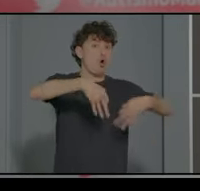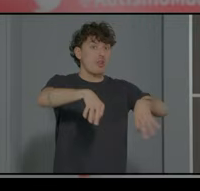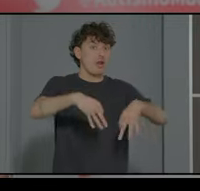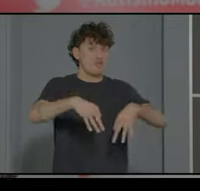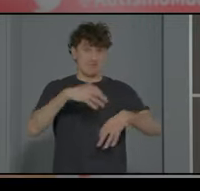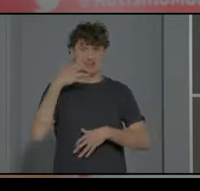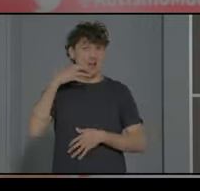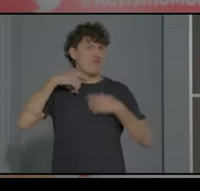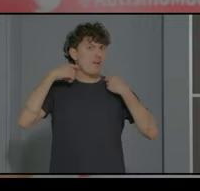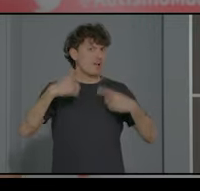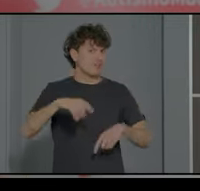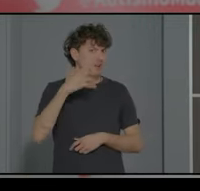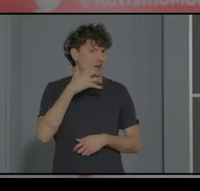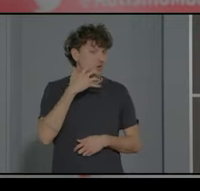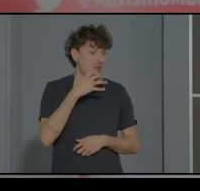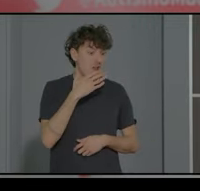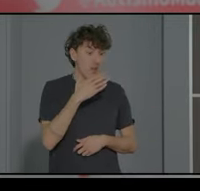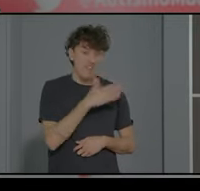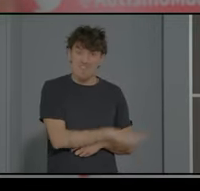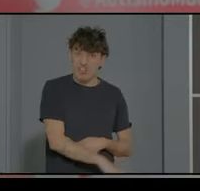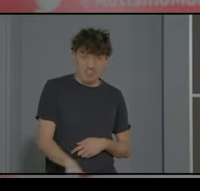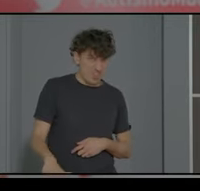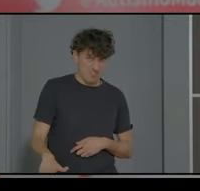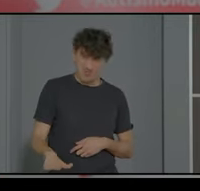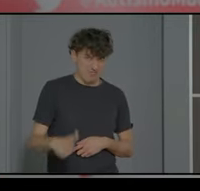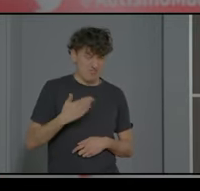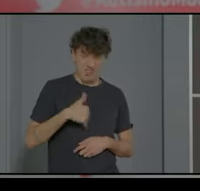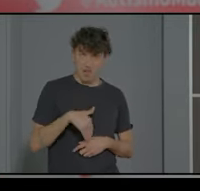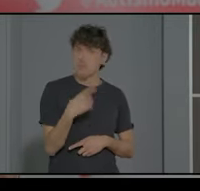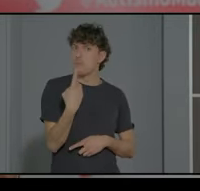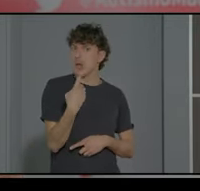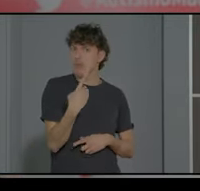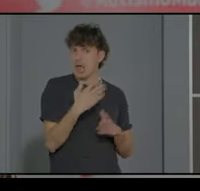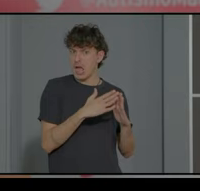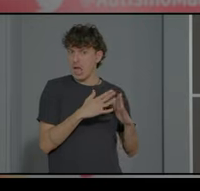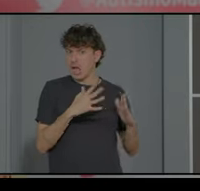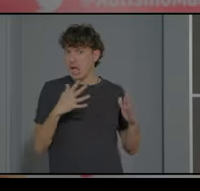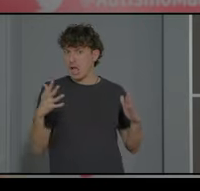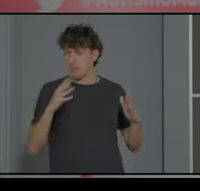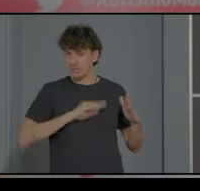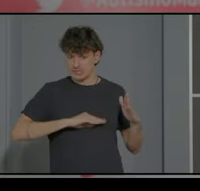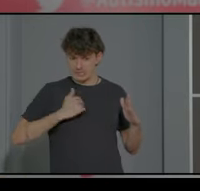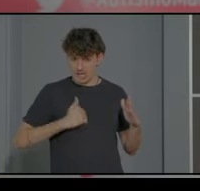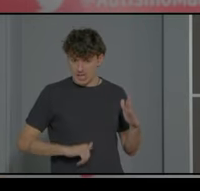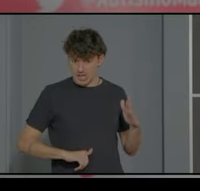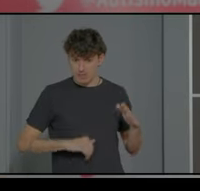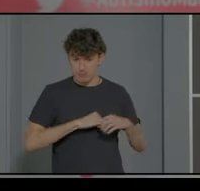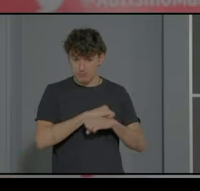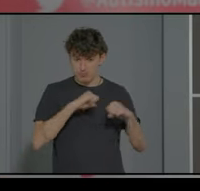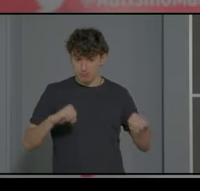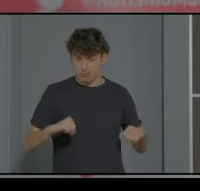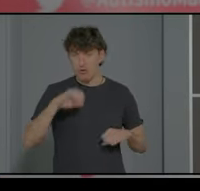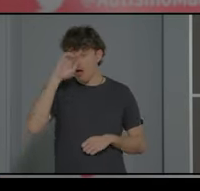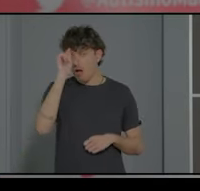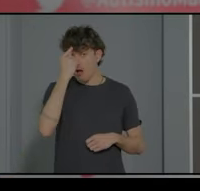Y no suelen darse en infantil, se suelen dar ya avanzada la primaria cuando hemos conseguido establecer y asentar esas